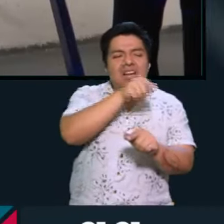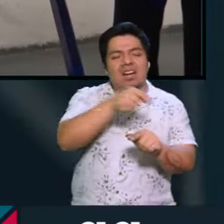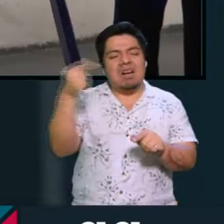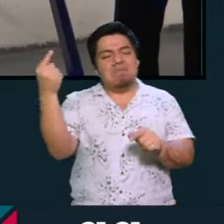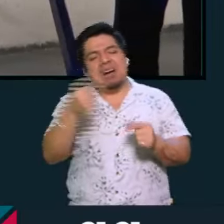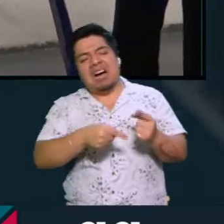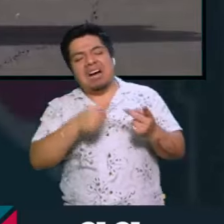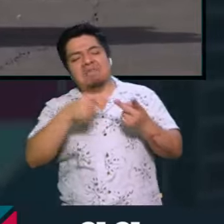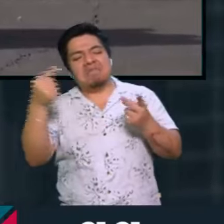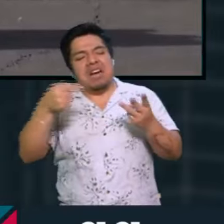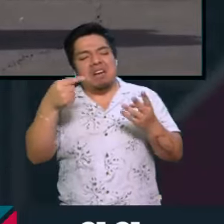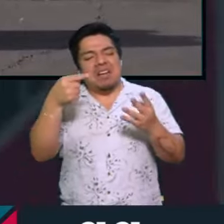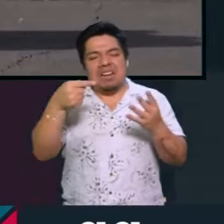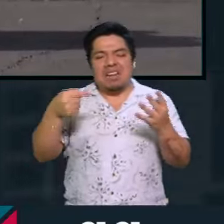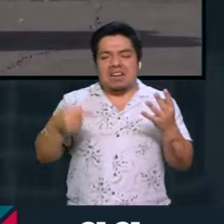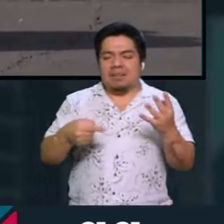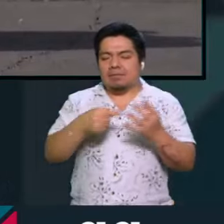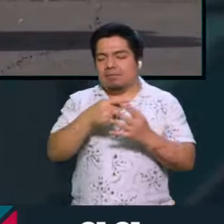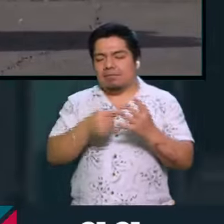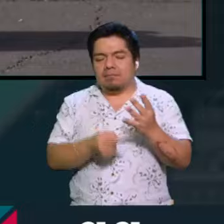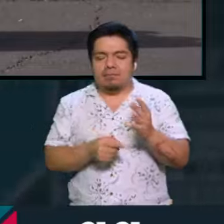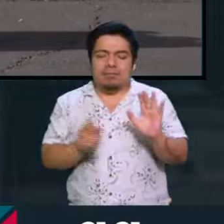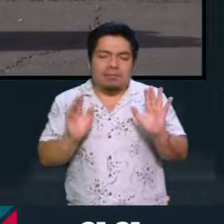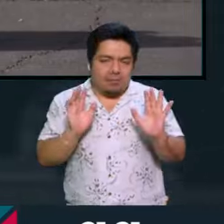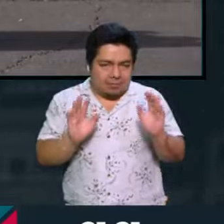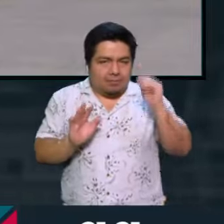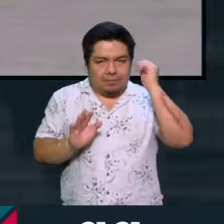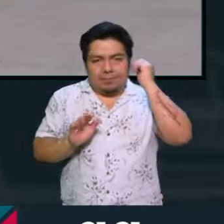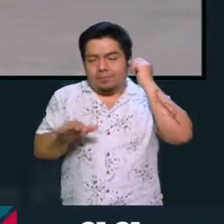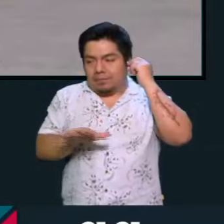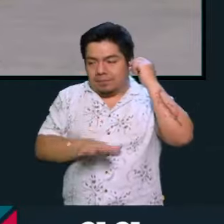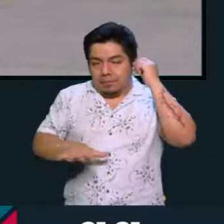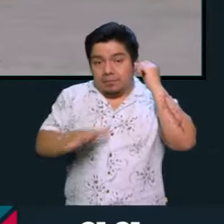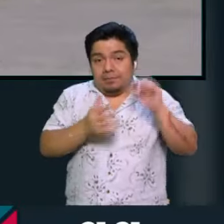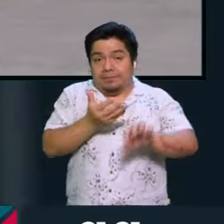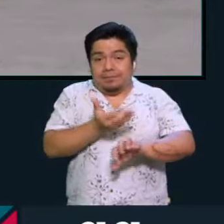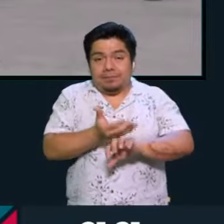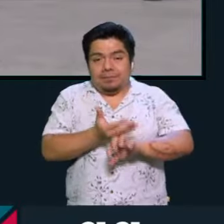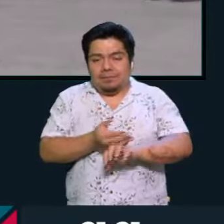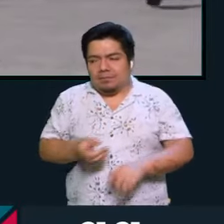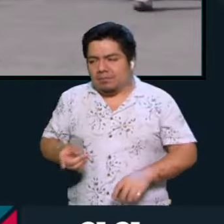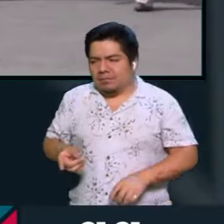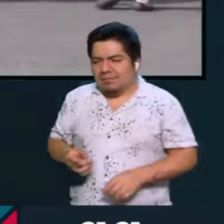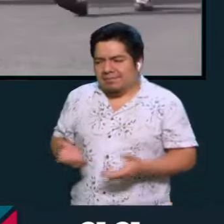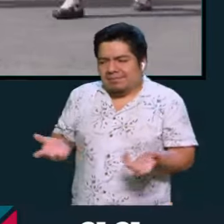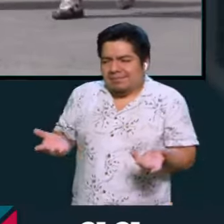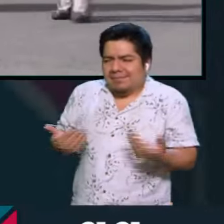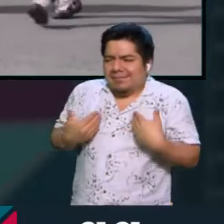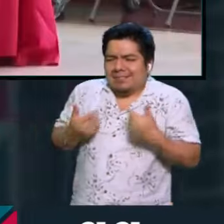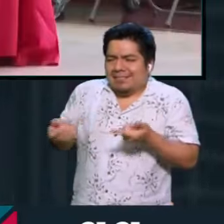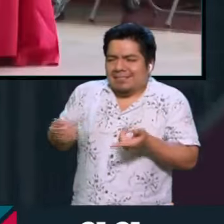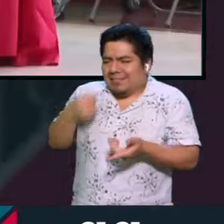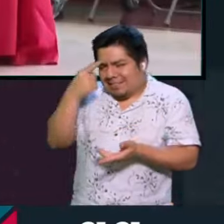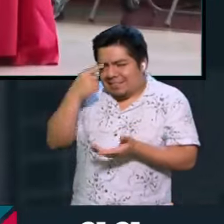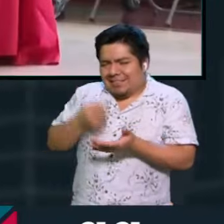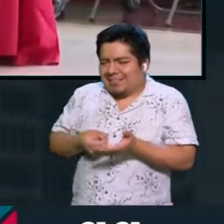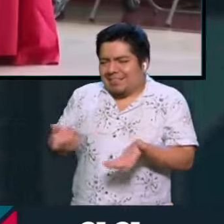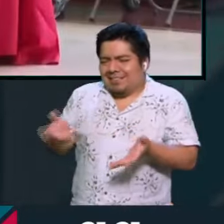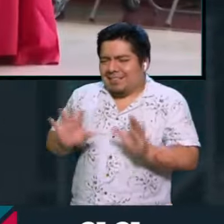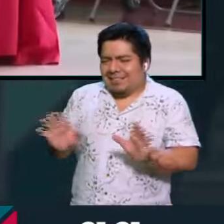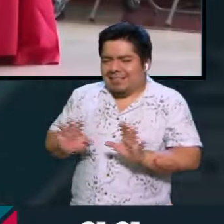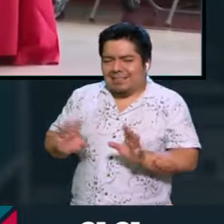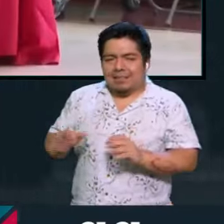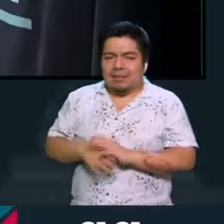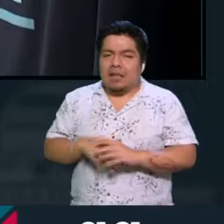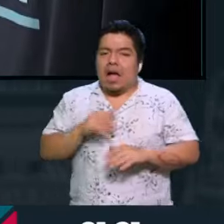dictador, es un totalitario. O sea, claramente el pueblo de Estados Unidos no les creyó eso, y en todo caso asumen